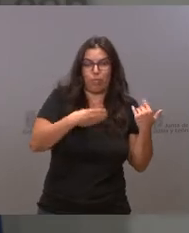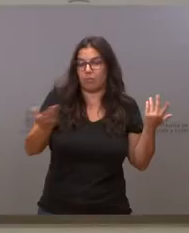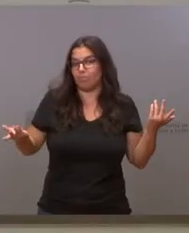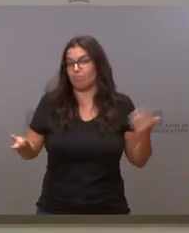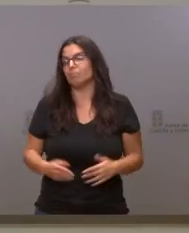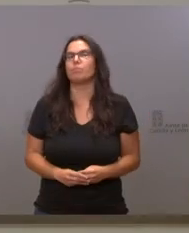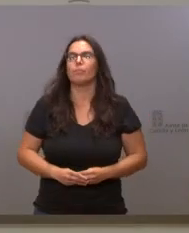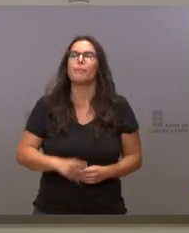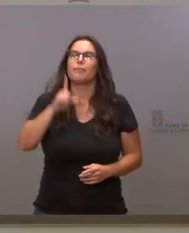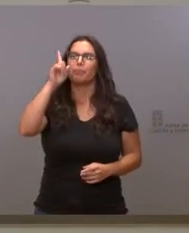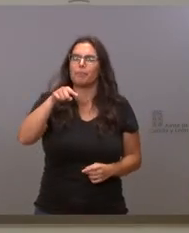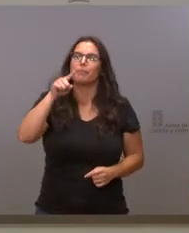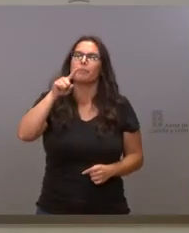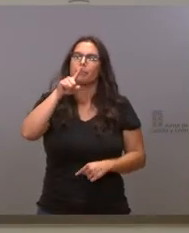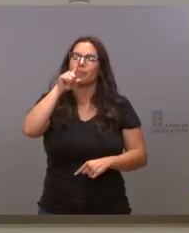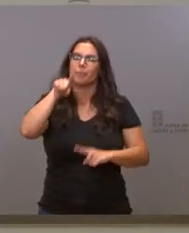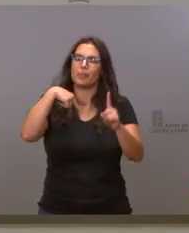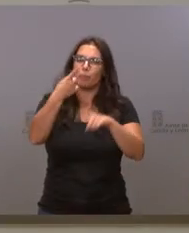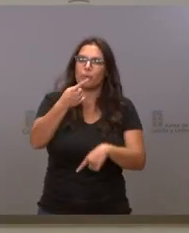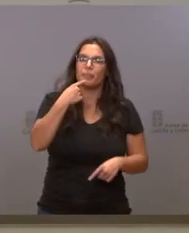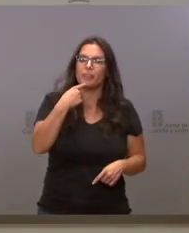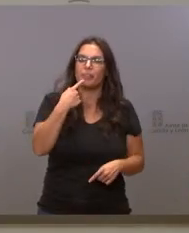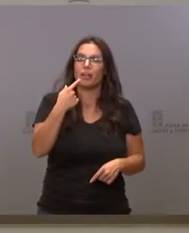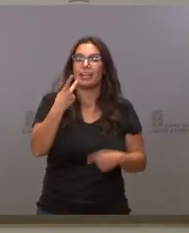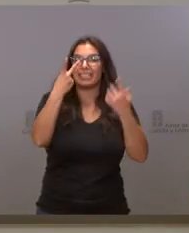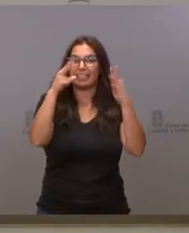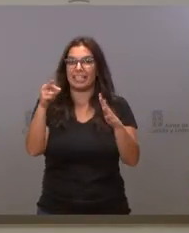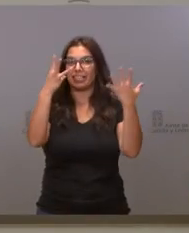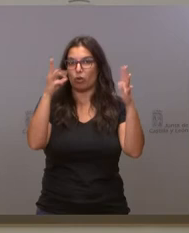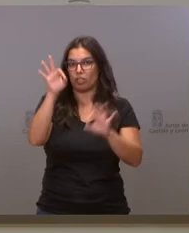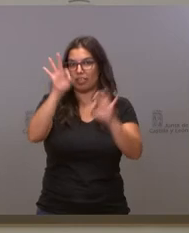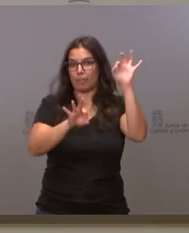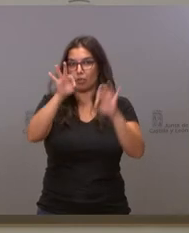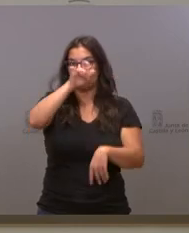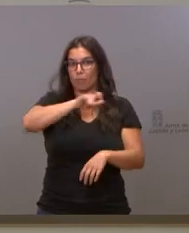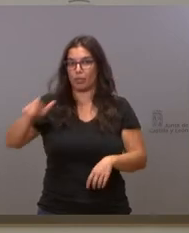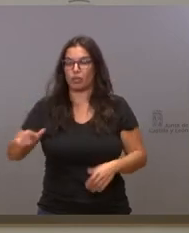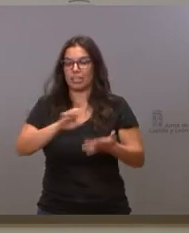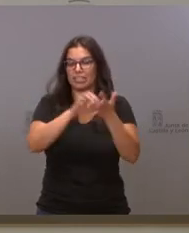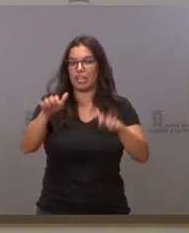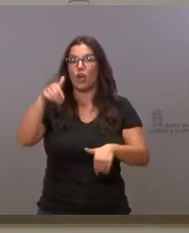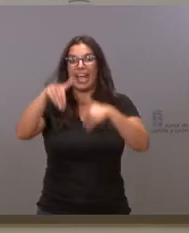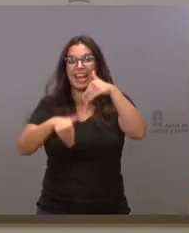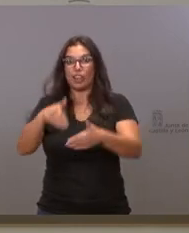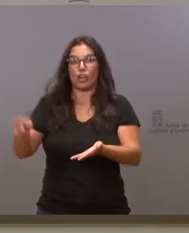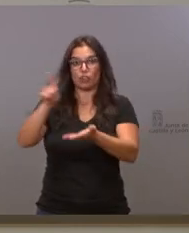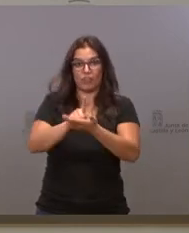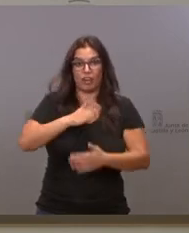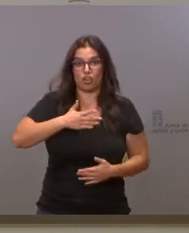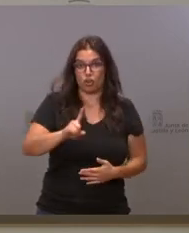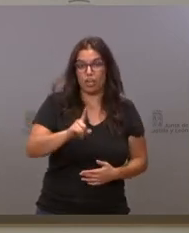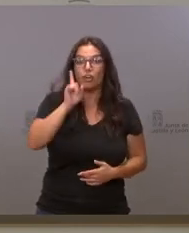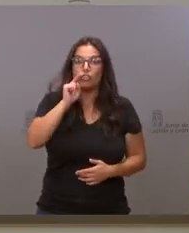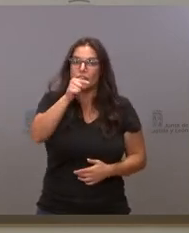Sí, luego ha dicho también hace un rato que el 70-80% de los ciudadanos de Castilla y León no quiere elecciones. No sé si eso procede de algún